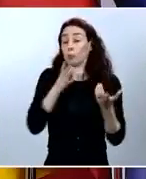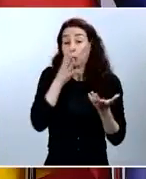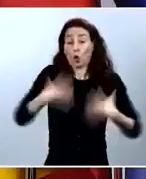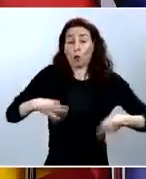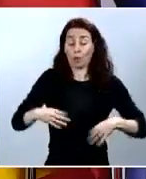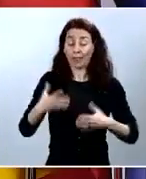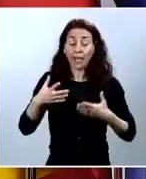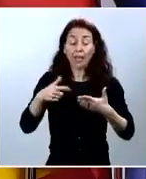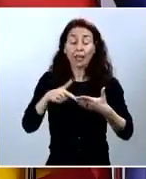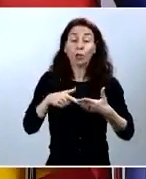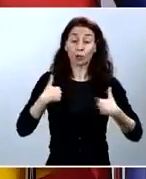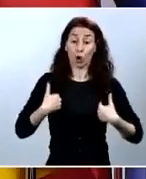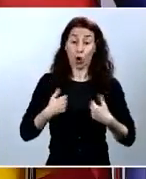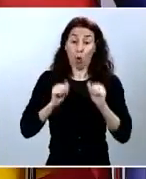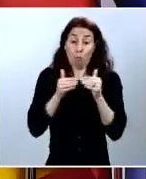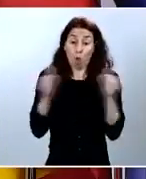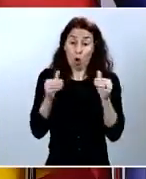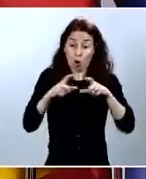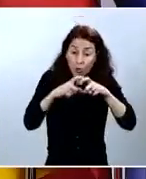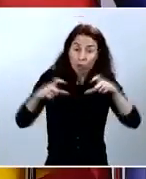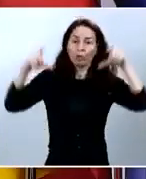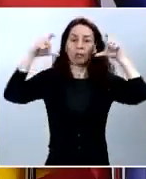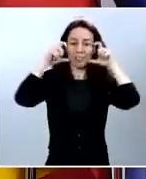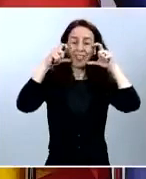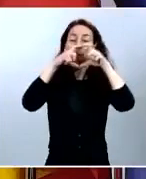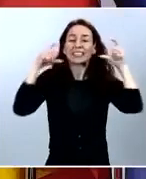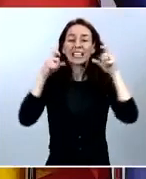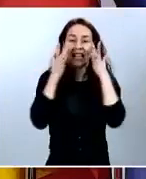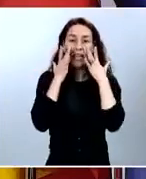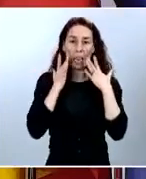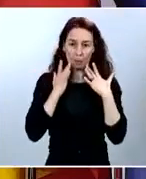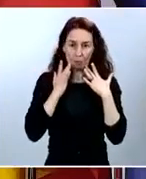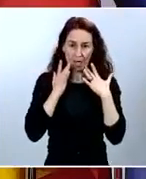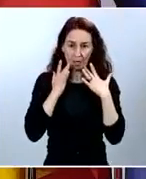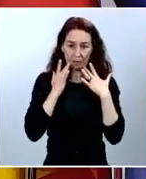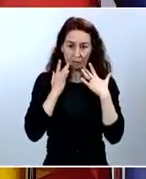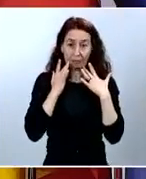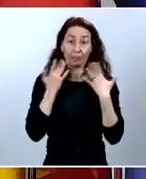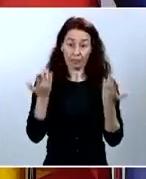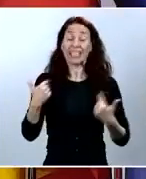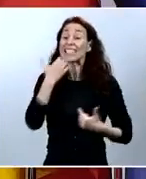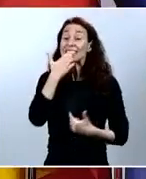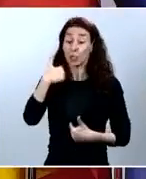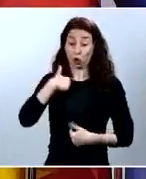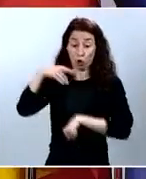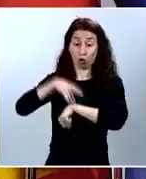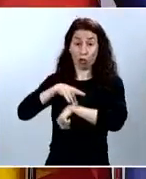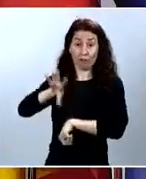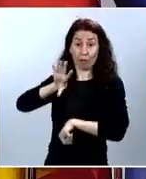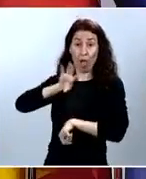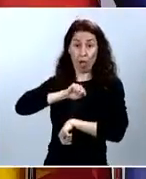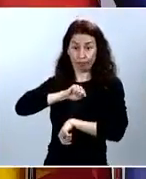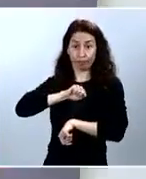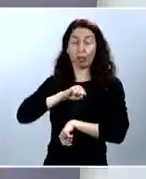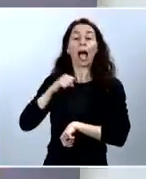Si tú estás infectado, a ti no te preocupa mucho lo que te interesa es no infectar por fuera la mascarilla.